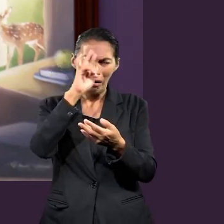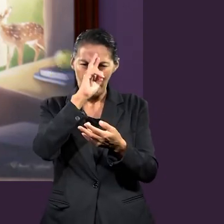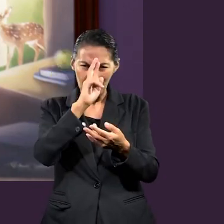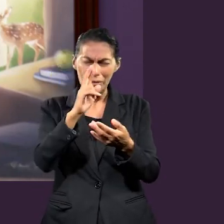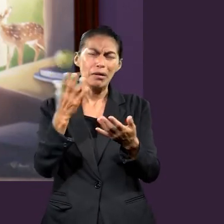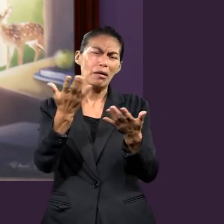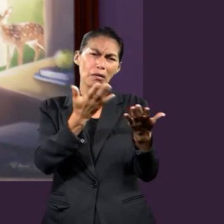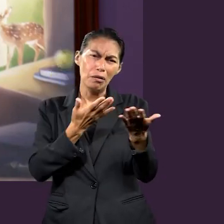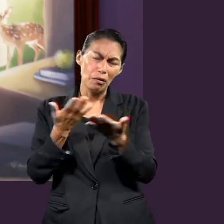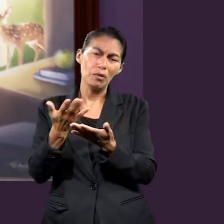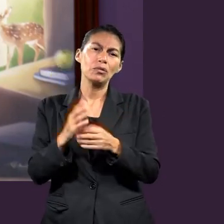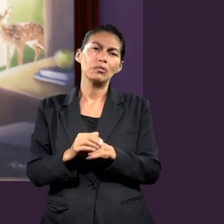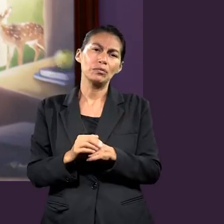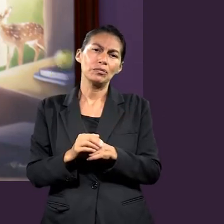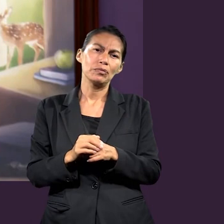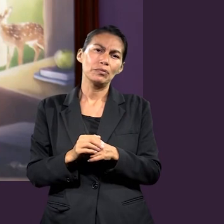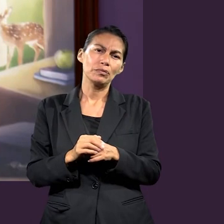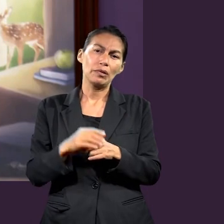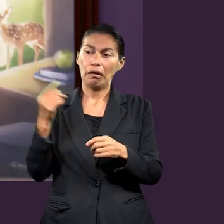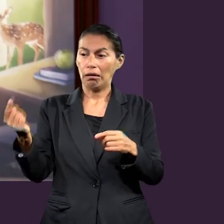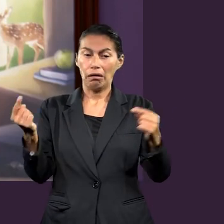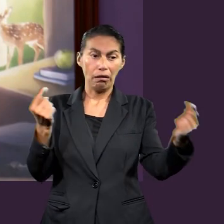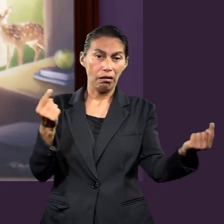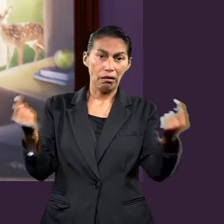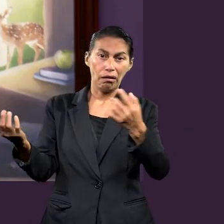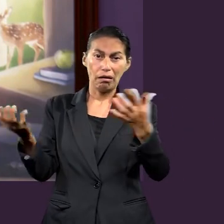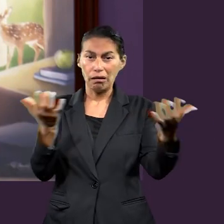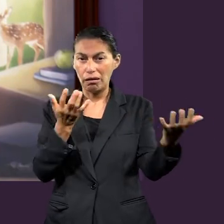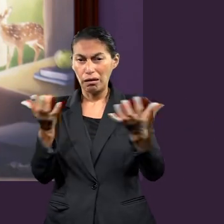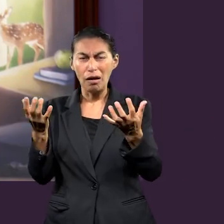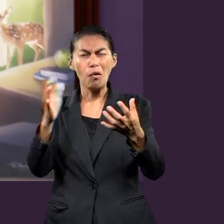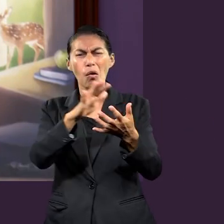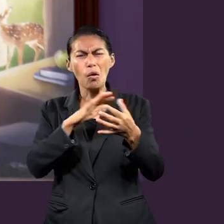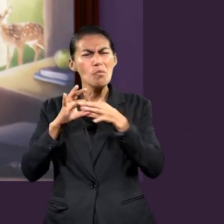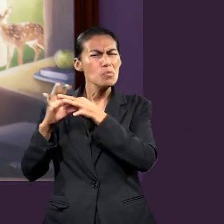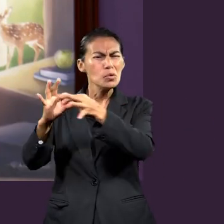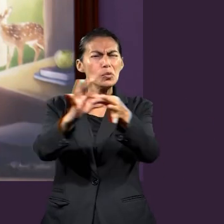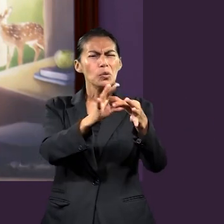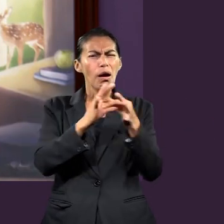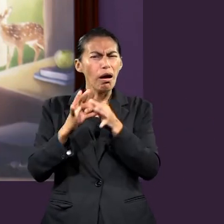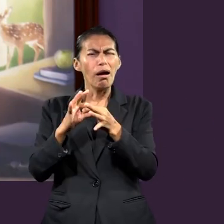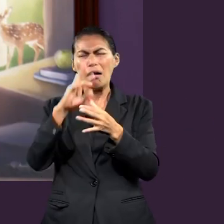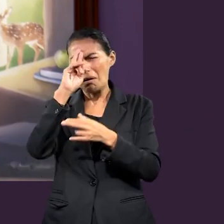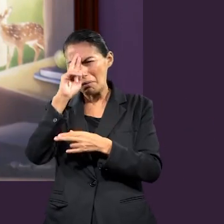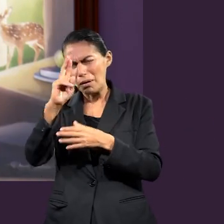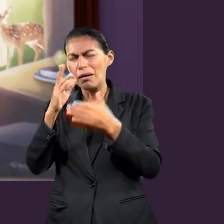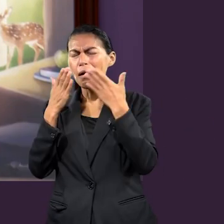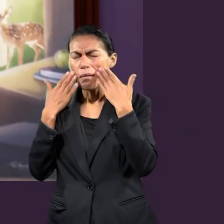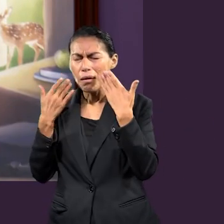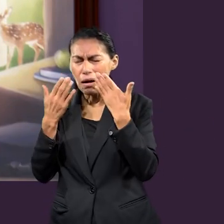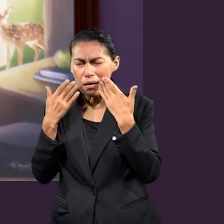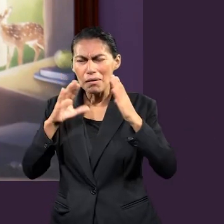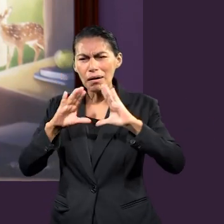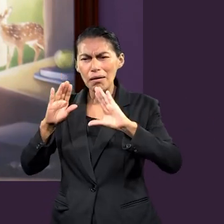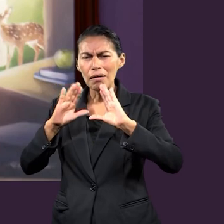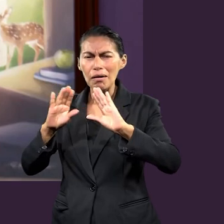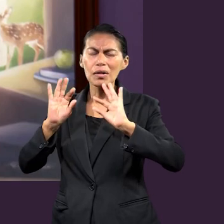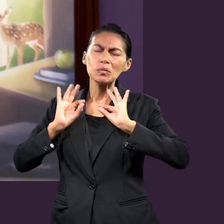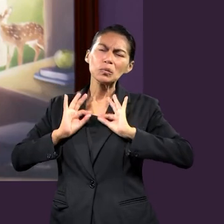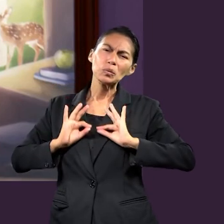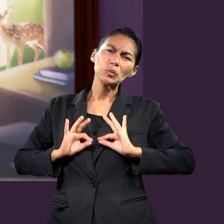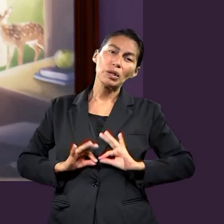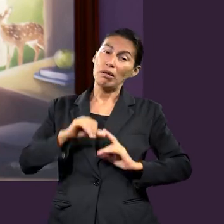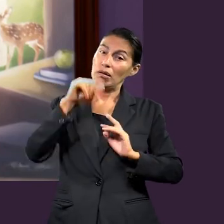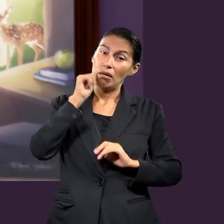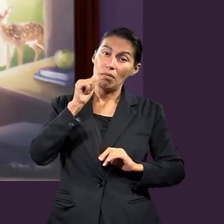seguir las normas que tienen sus papás, pero también los papás tienen que tener esa parte, ¿no?, de nobleza y de una